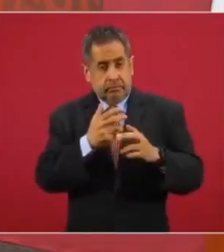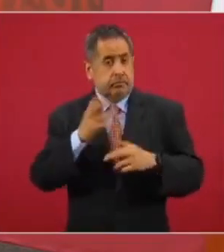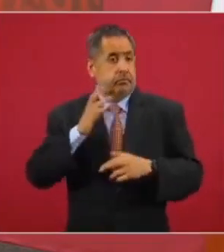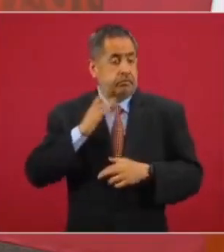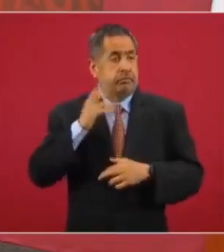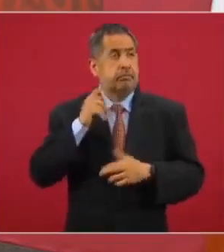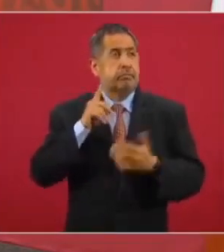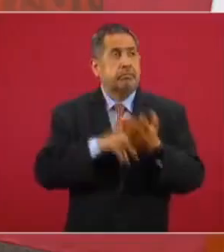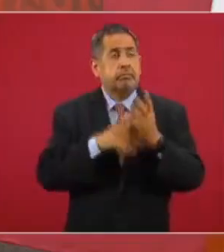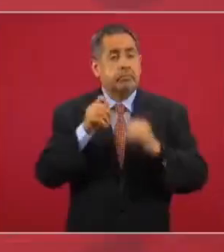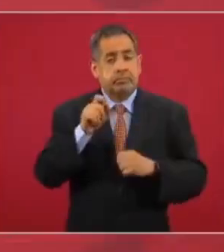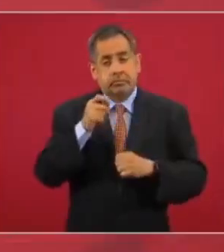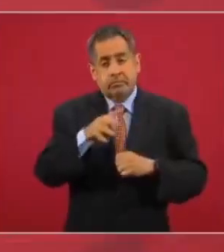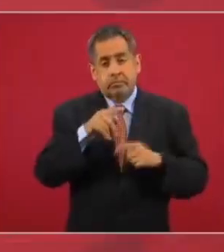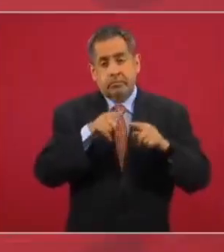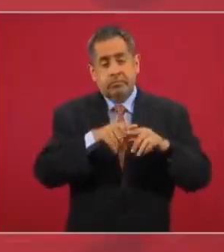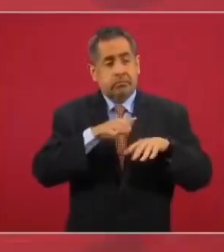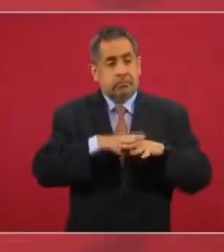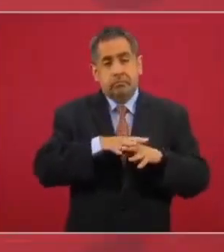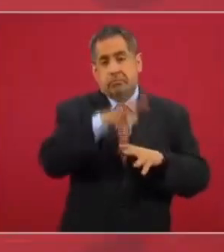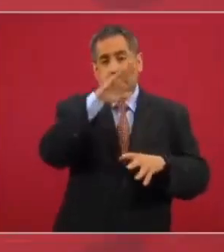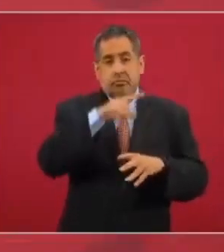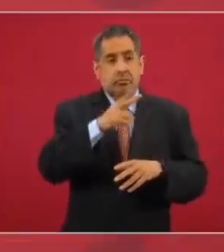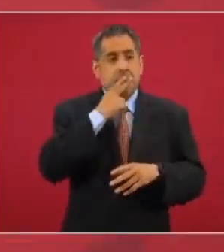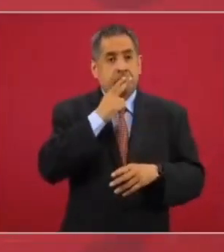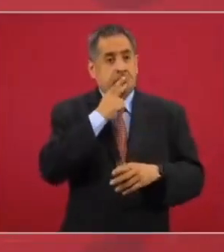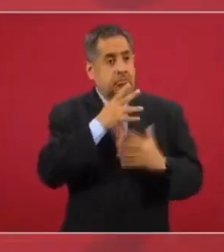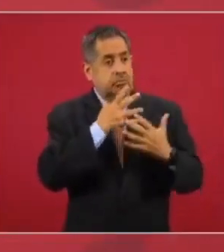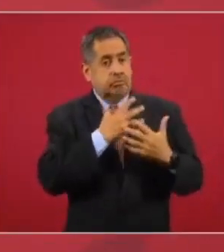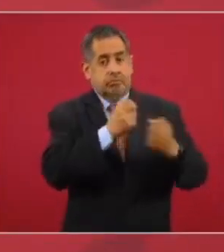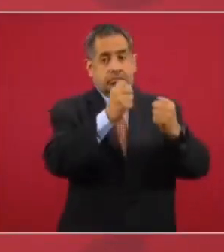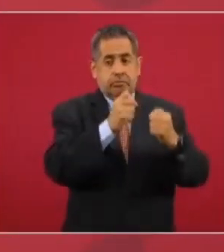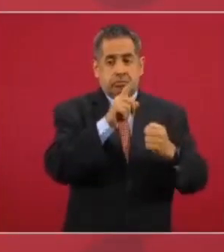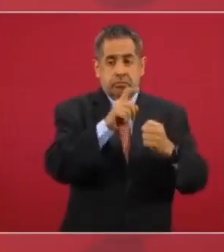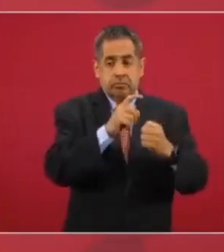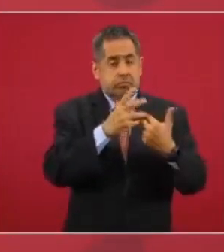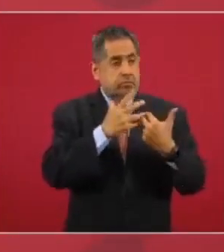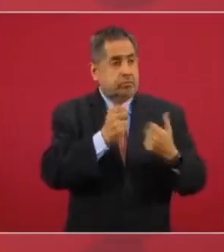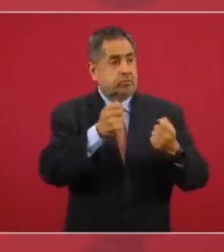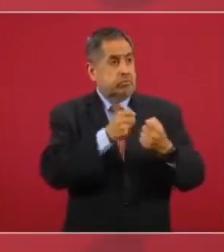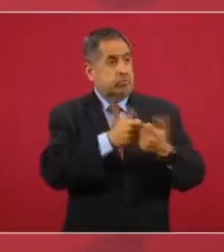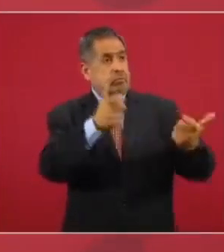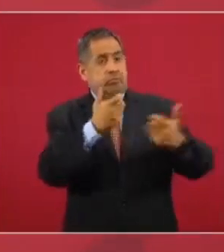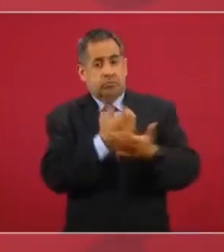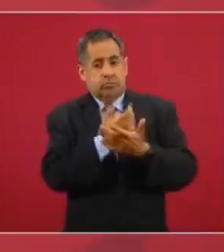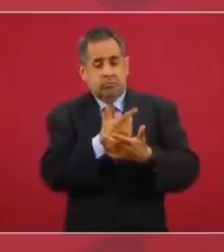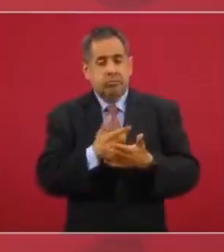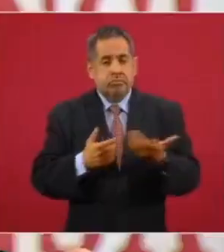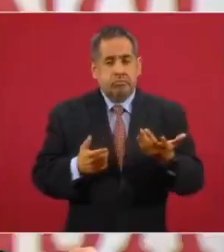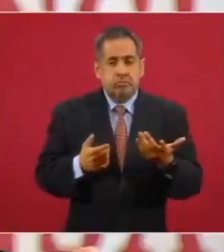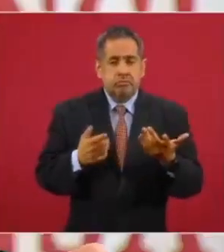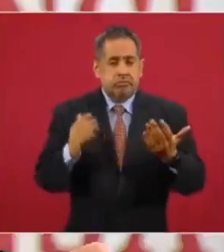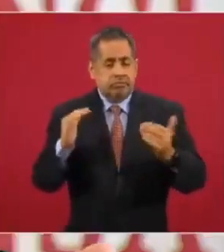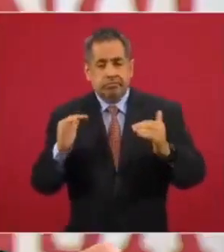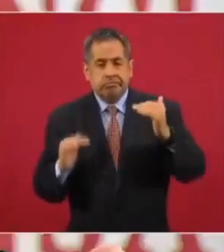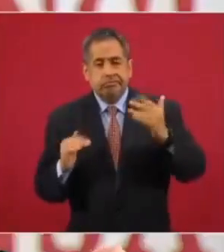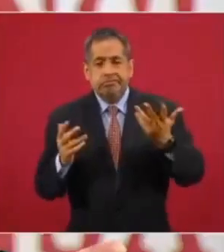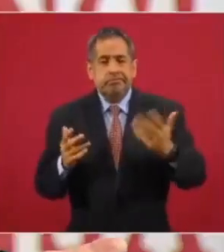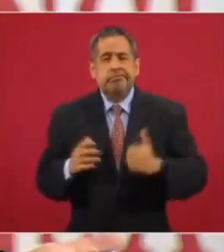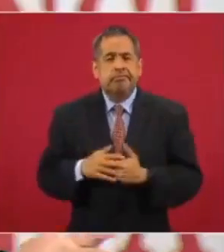había desde 1929 mayor consumo de agua y mayor expansión económica, que en esa asimetría